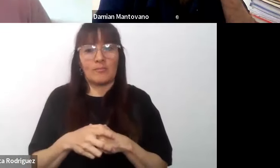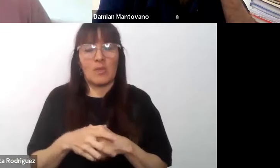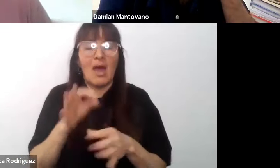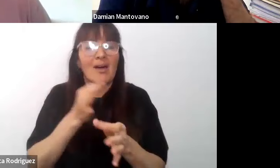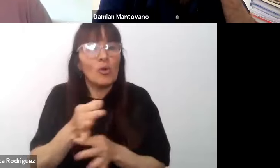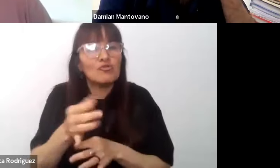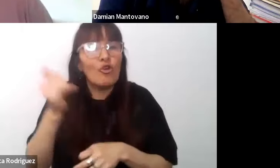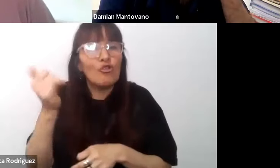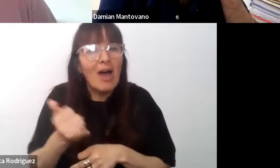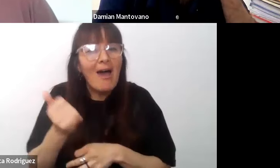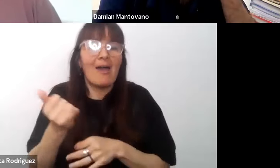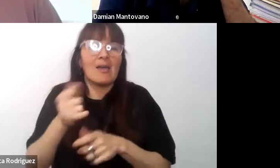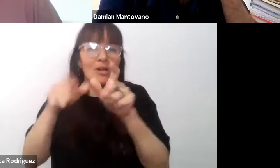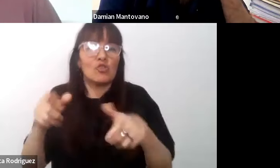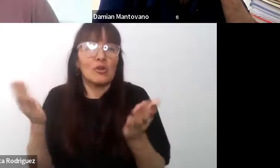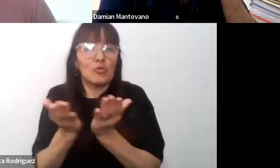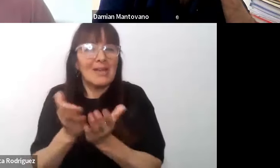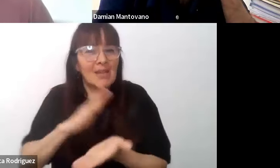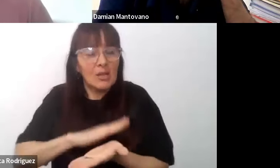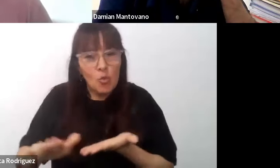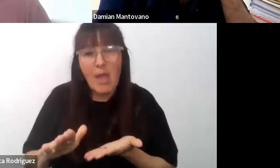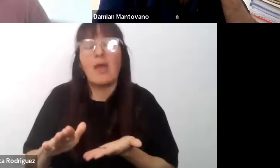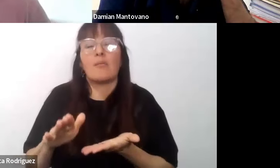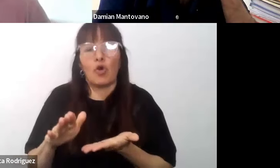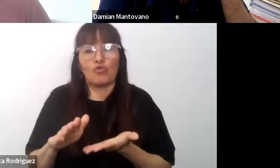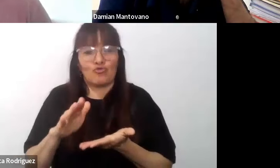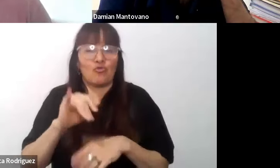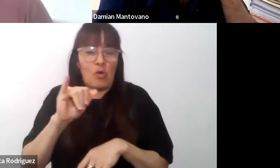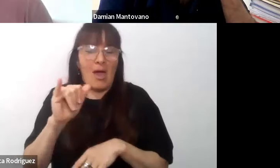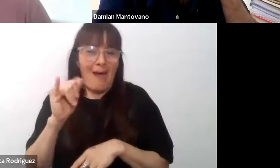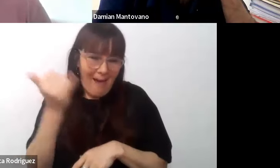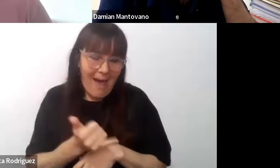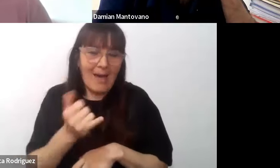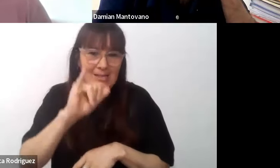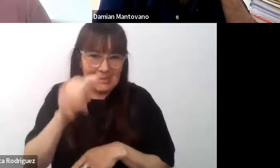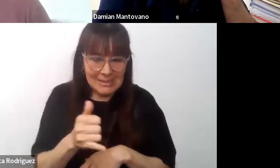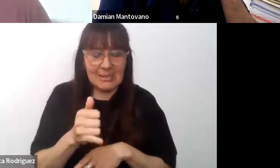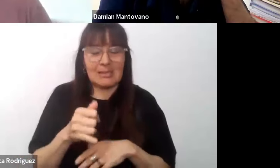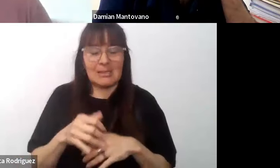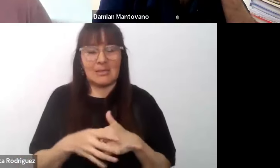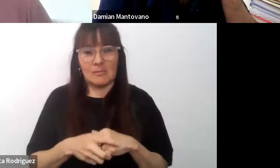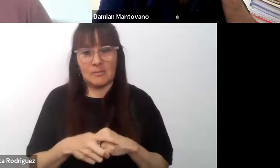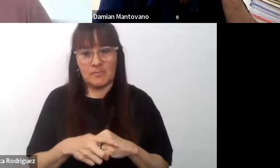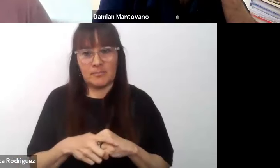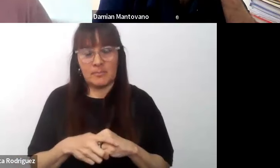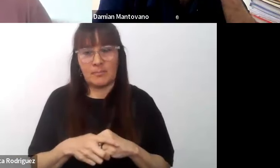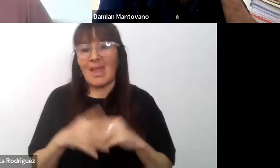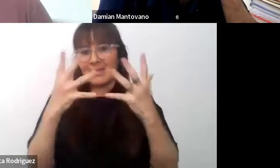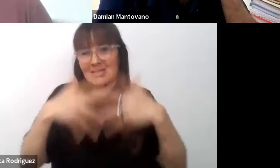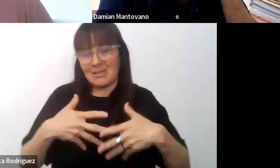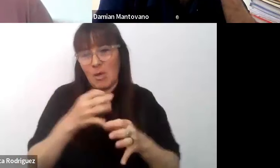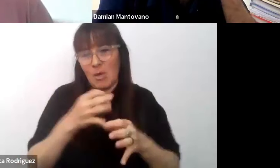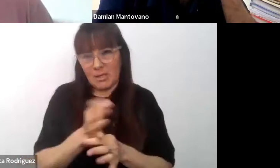estudiantes quizás se amplió la cantidad de estudiantes que se han podido incluir en el sistema educativo